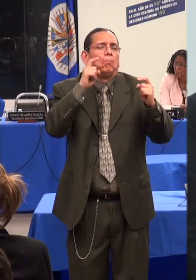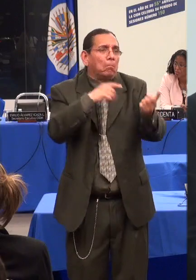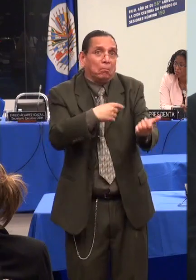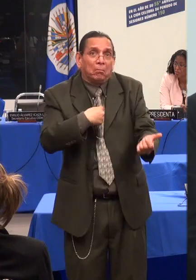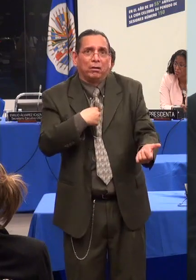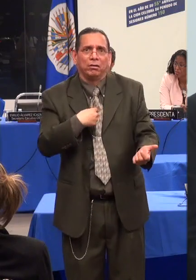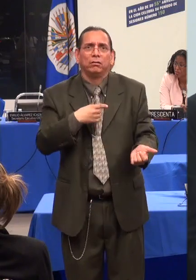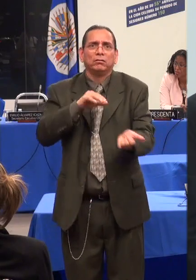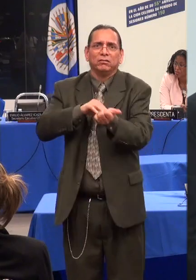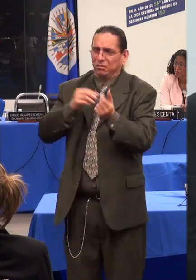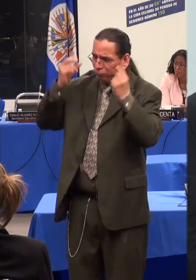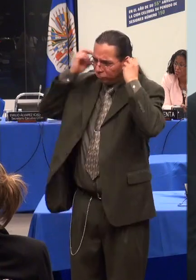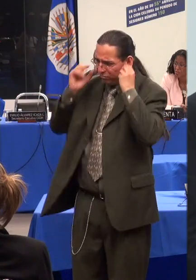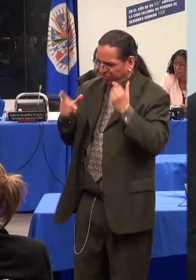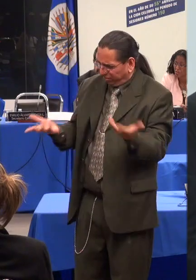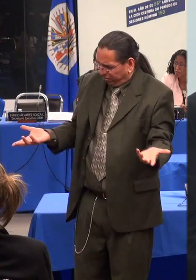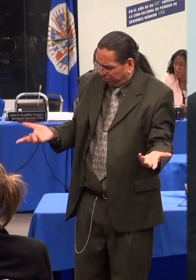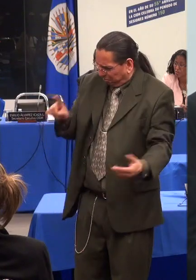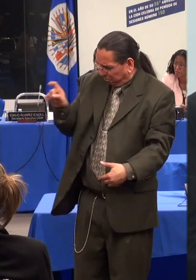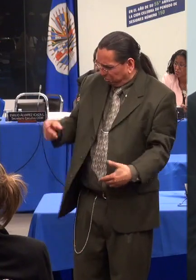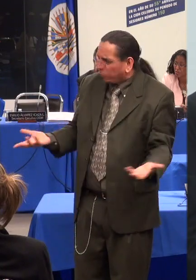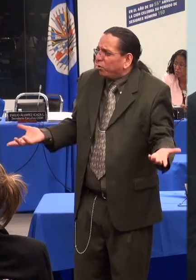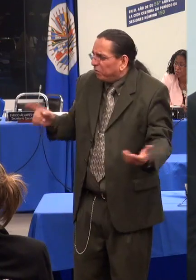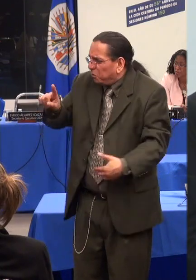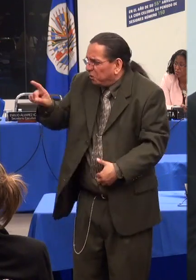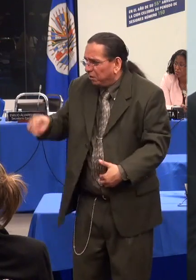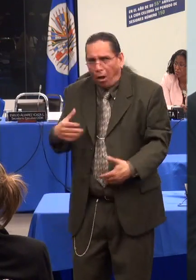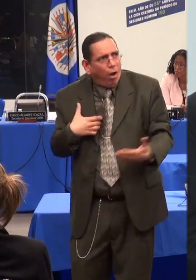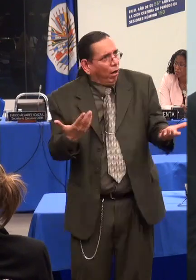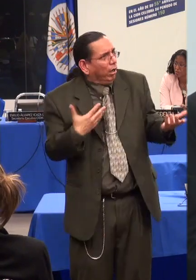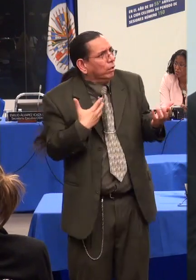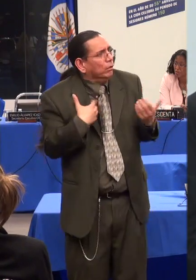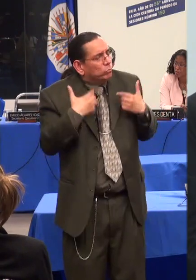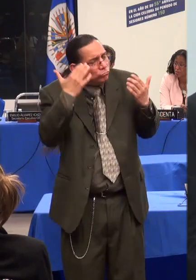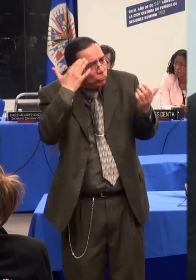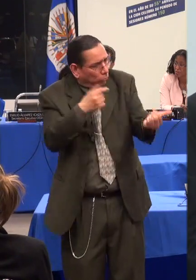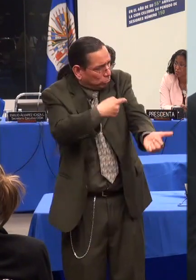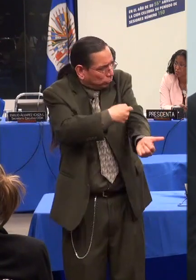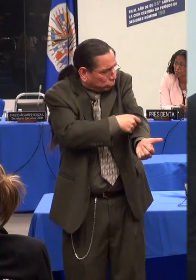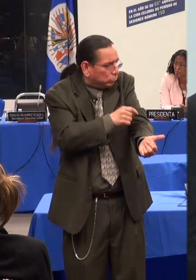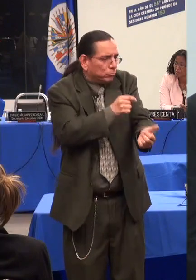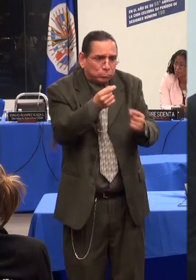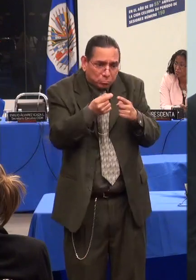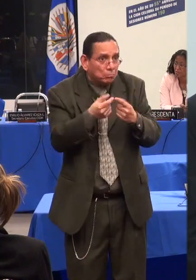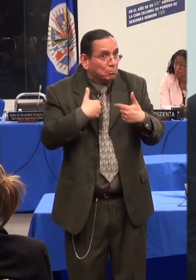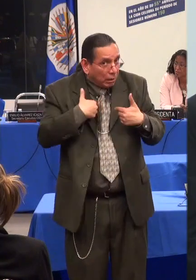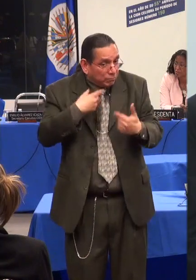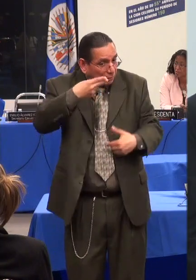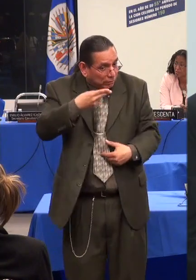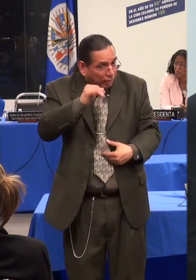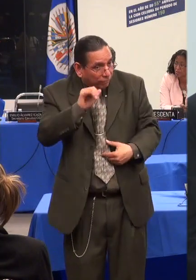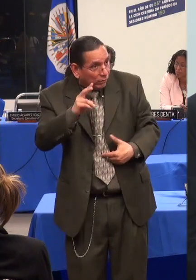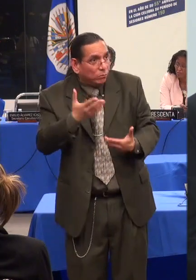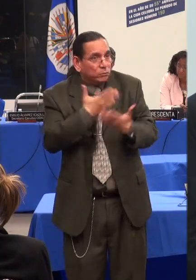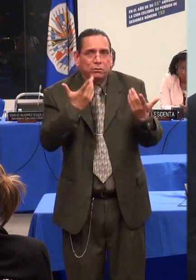Haciéndome preguntas personales delante de mi madre, suceso ocurrido también en el año 2013.